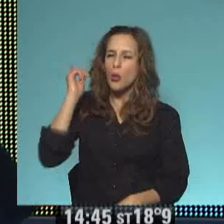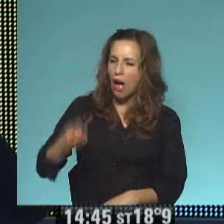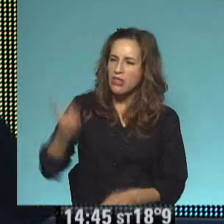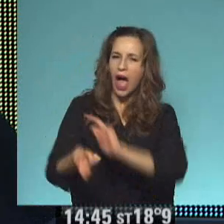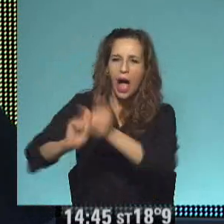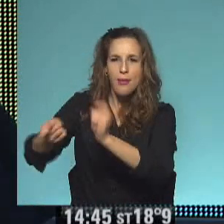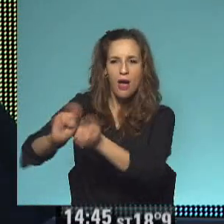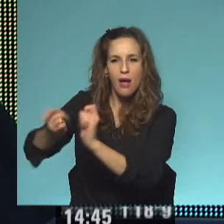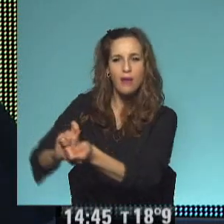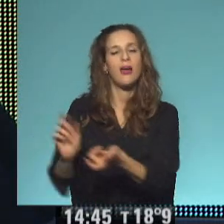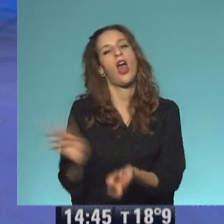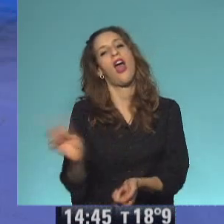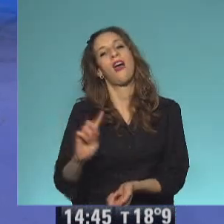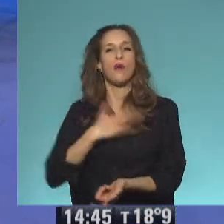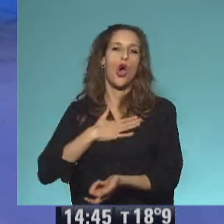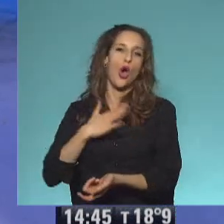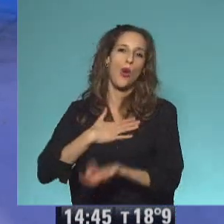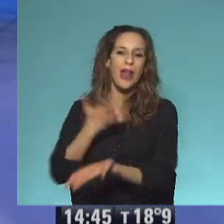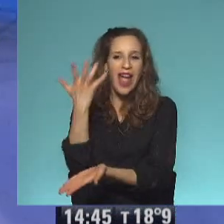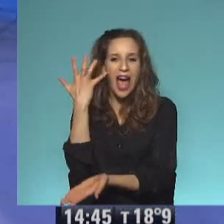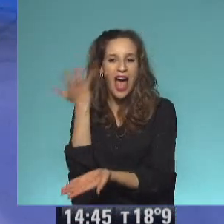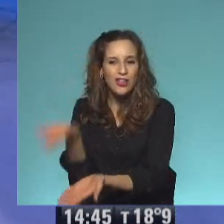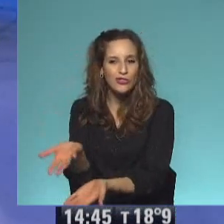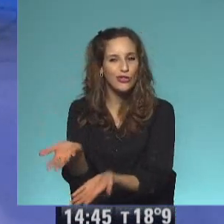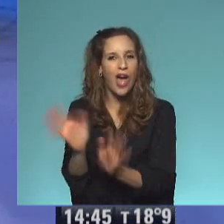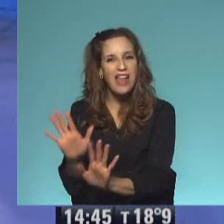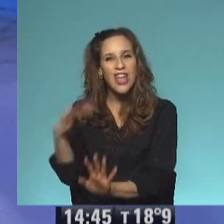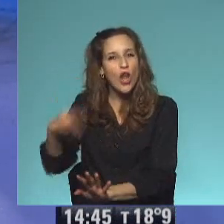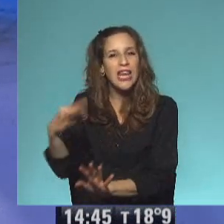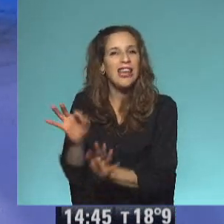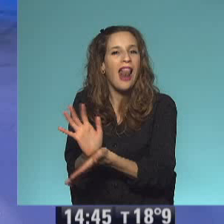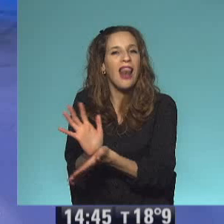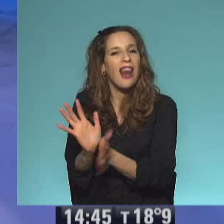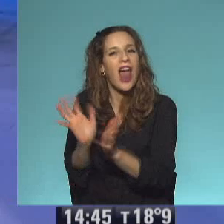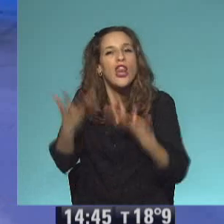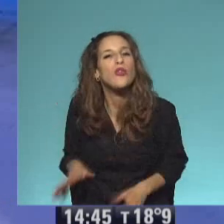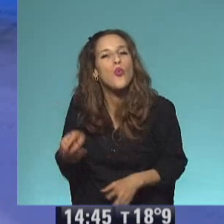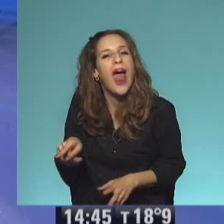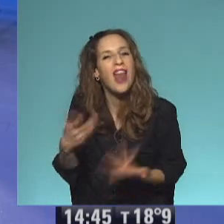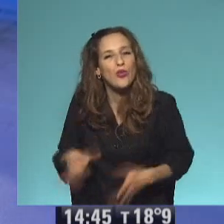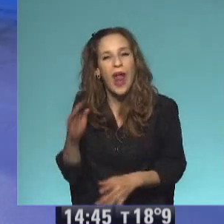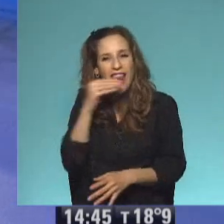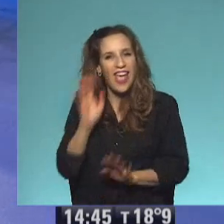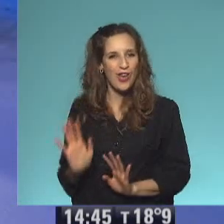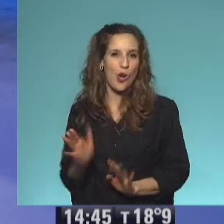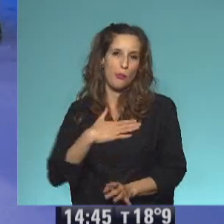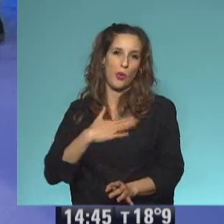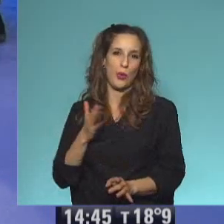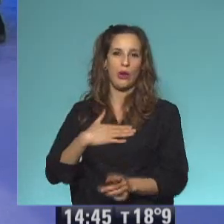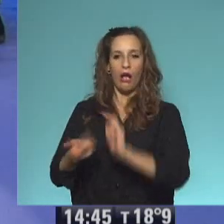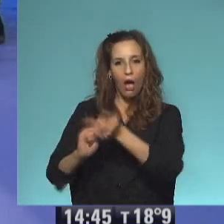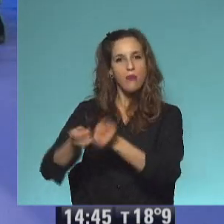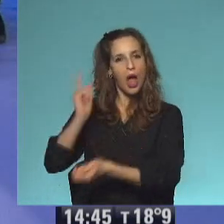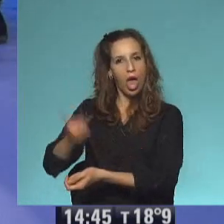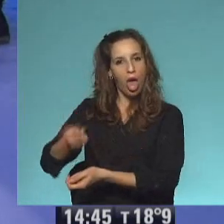era. ¿Cómo le va a cambiar de color al gato? Pobrecito. Era más fácil cambiar de color la casa. ¡Qué linda! Igual le quedó la casa. Le quedó preciosa toda